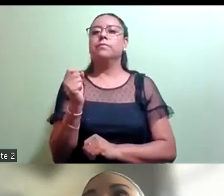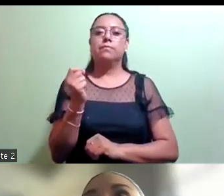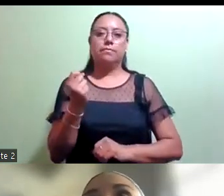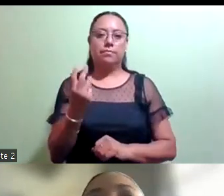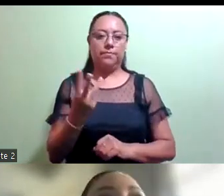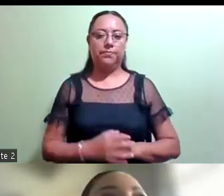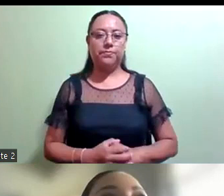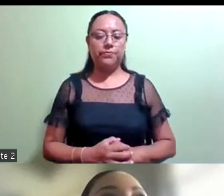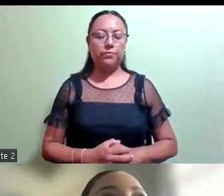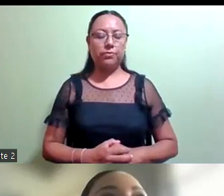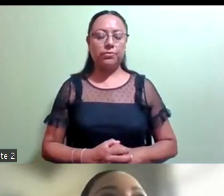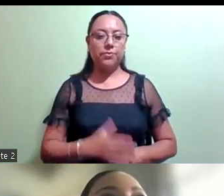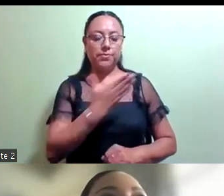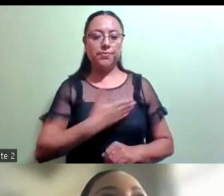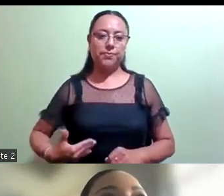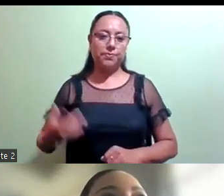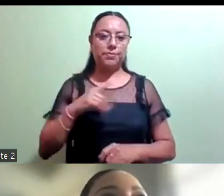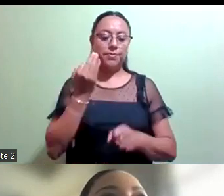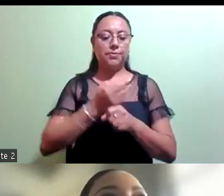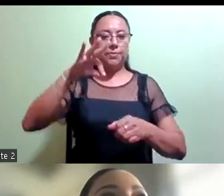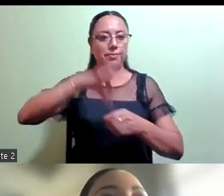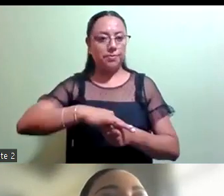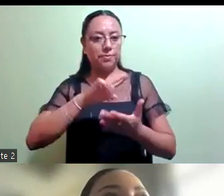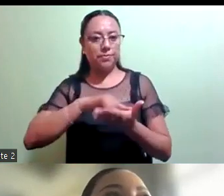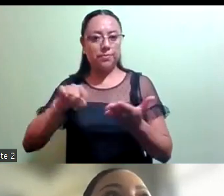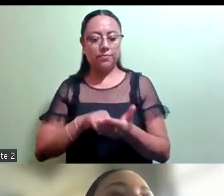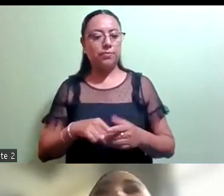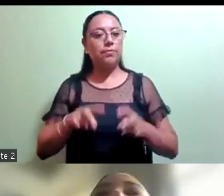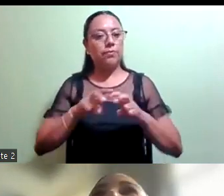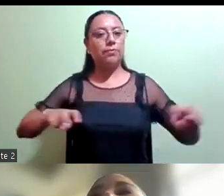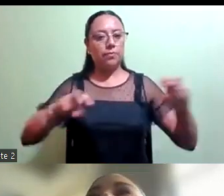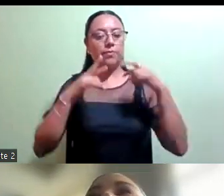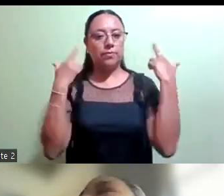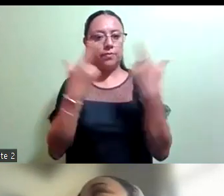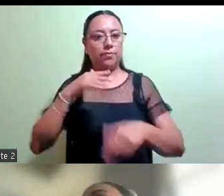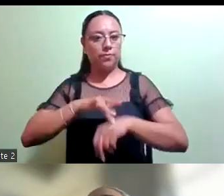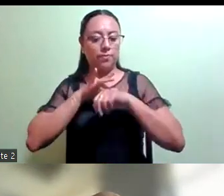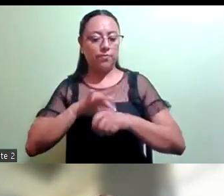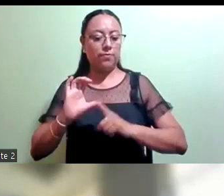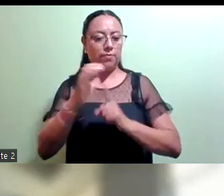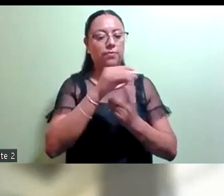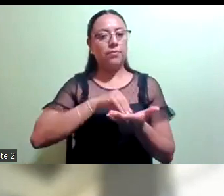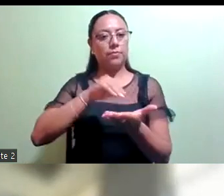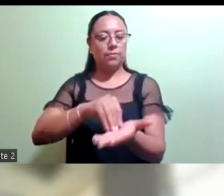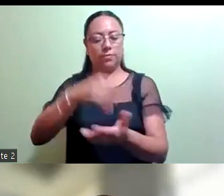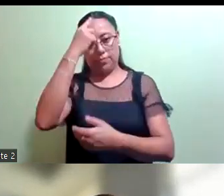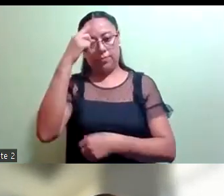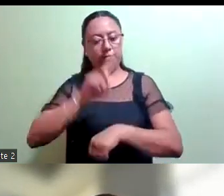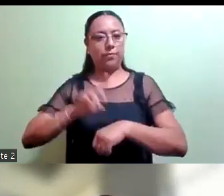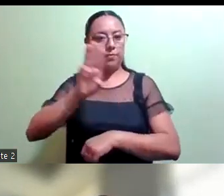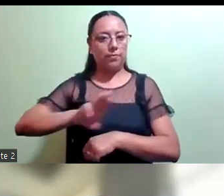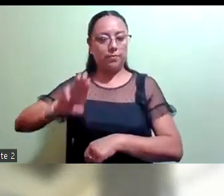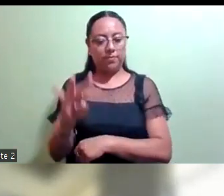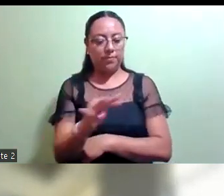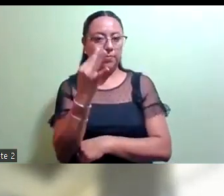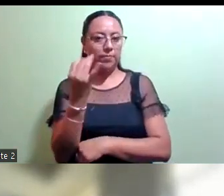Por instrucciones de la presidencia, somete a votación el orden del día de la sesión presidencial de la comisión permanente para el día miércoles catorce